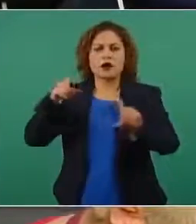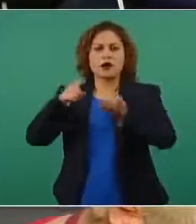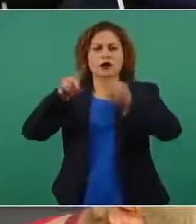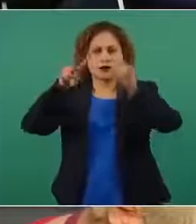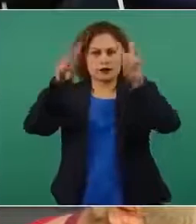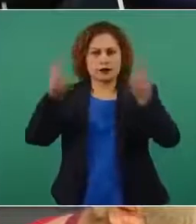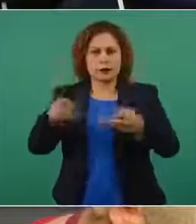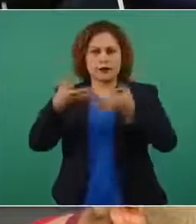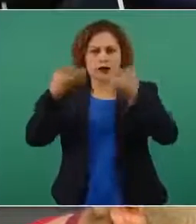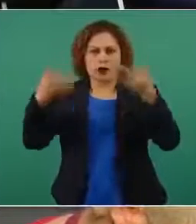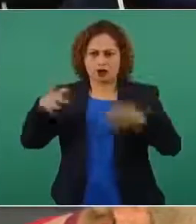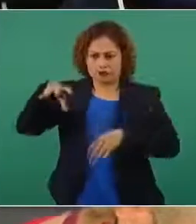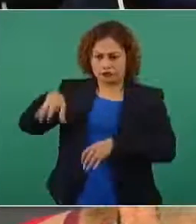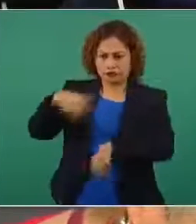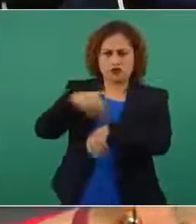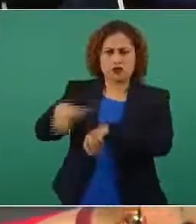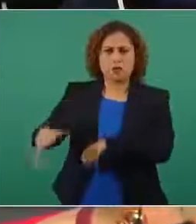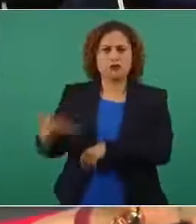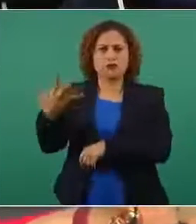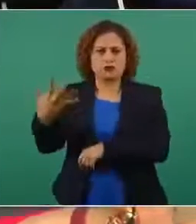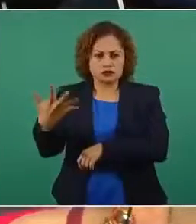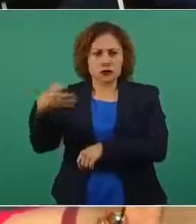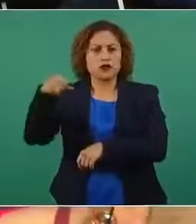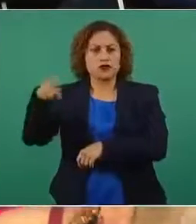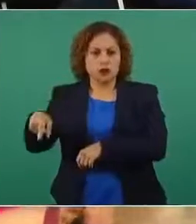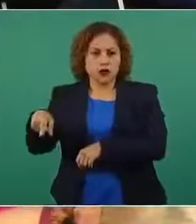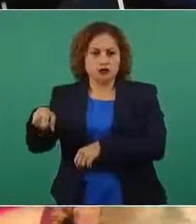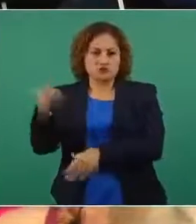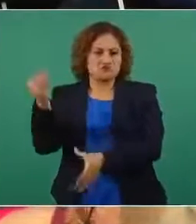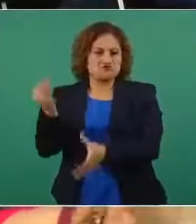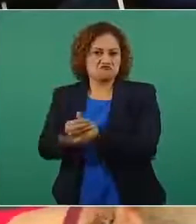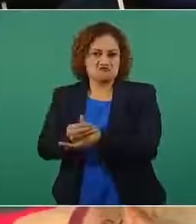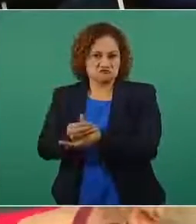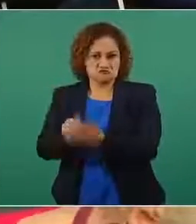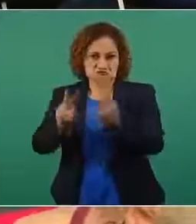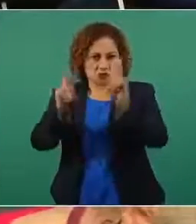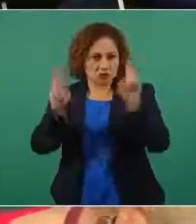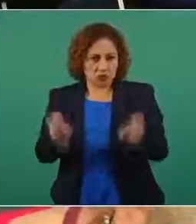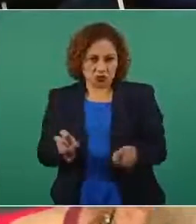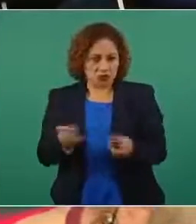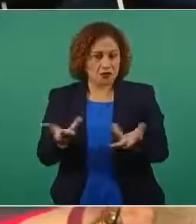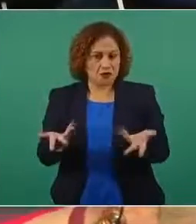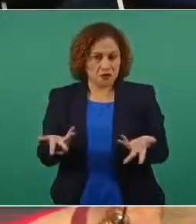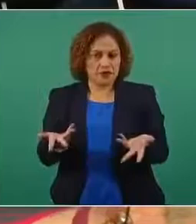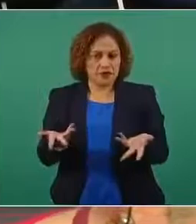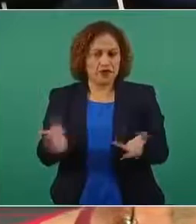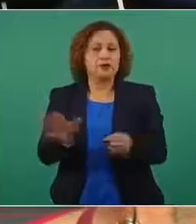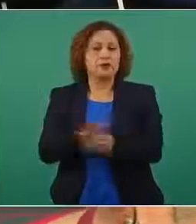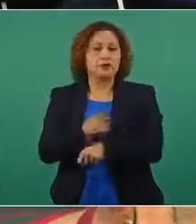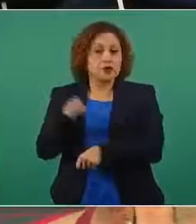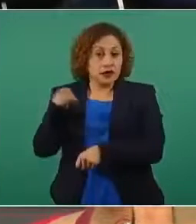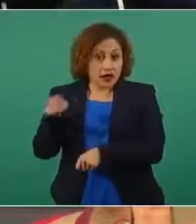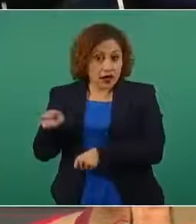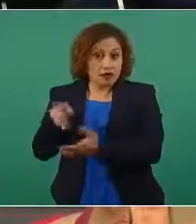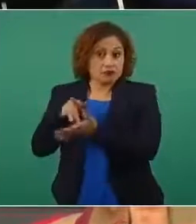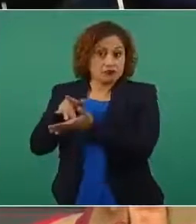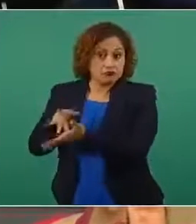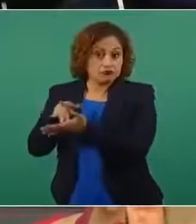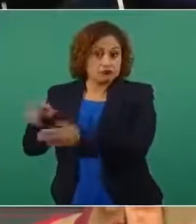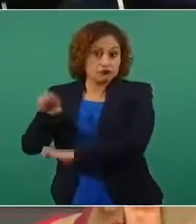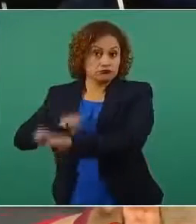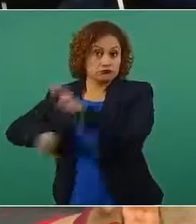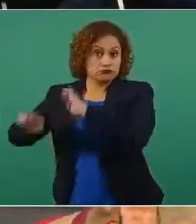que han sido misos en este caso particular que están de alguna manera favoreciendo a estos